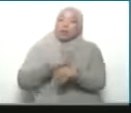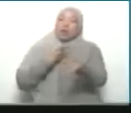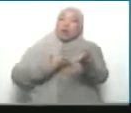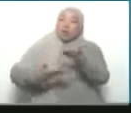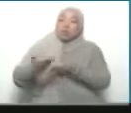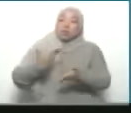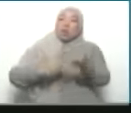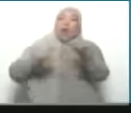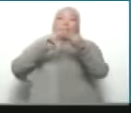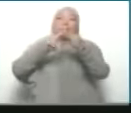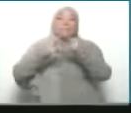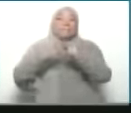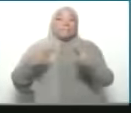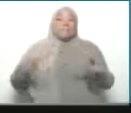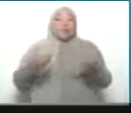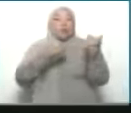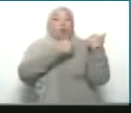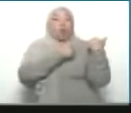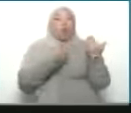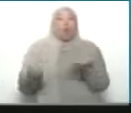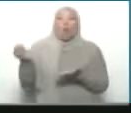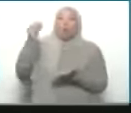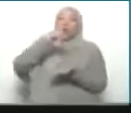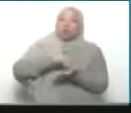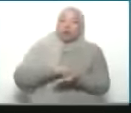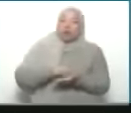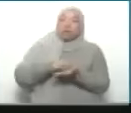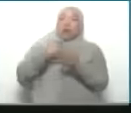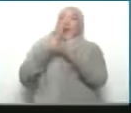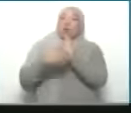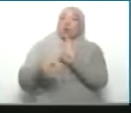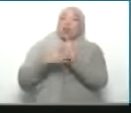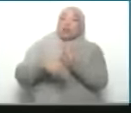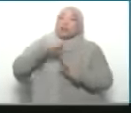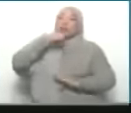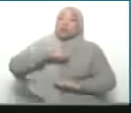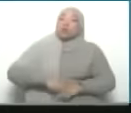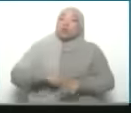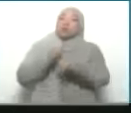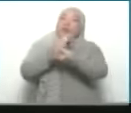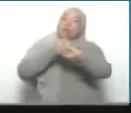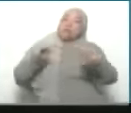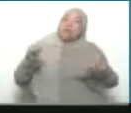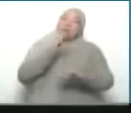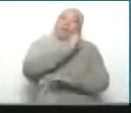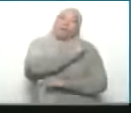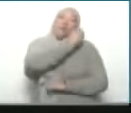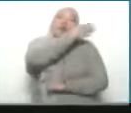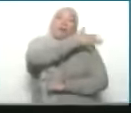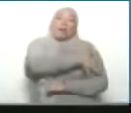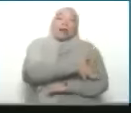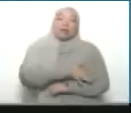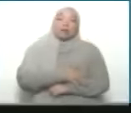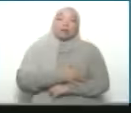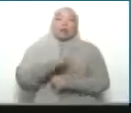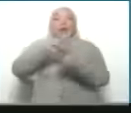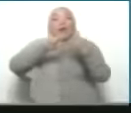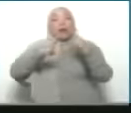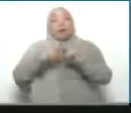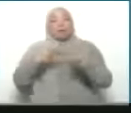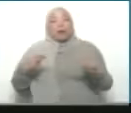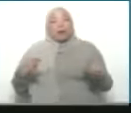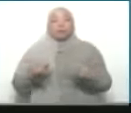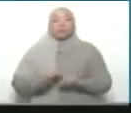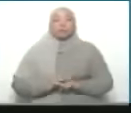negociaciones de paz para restablecer los derechos históricos a la independencia, al territorio, a la paz